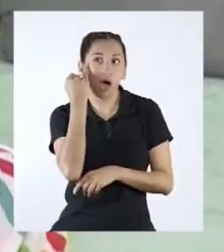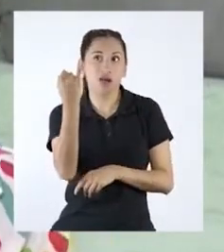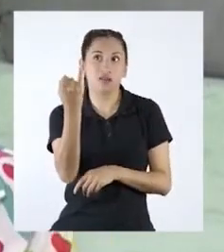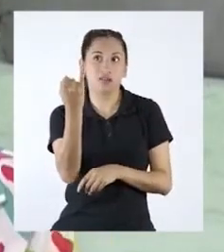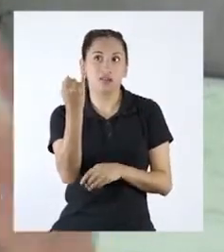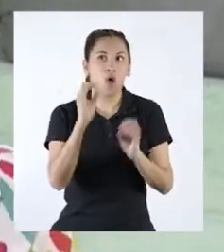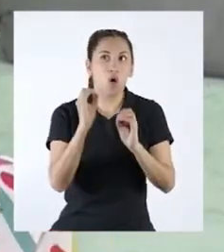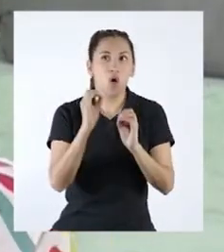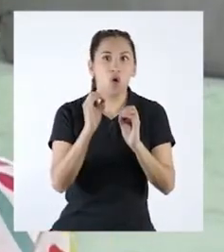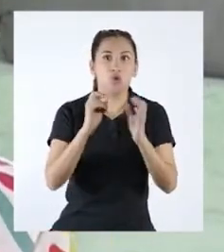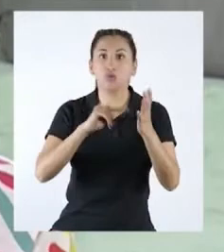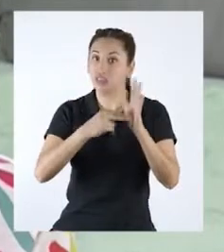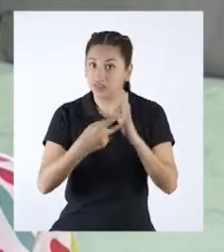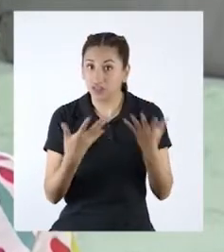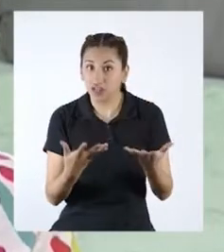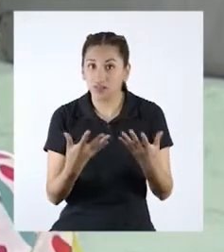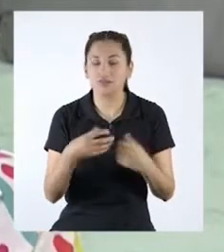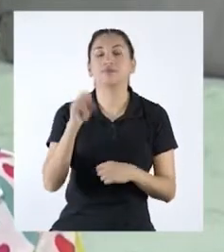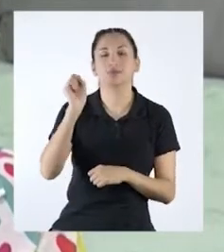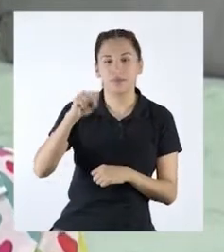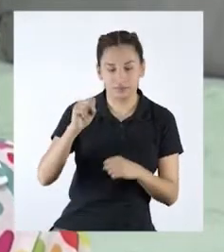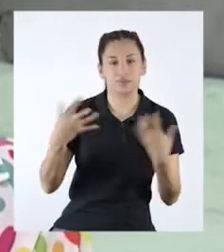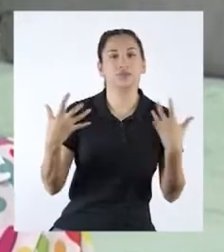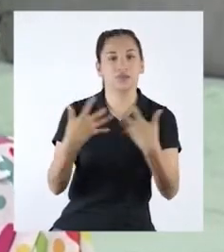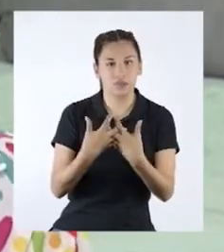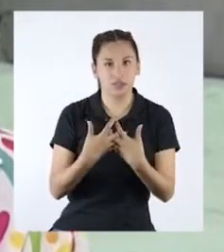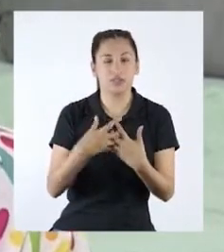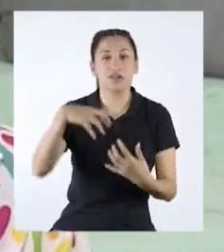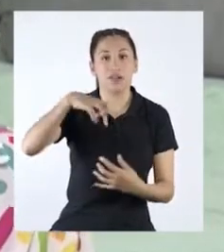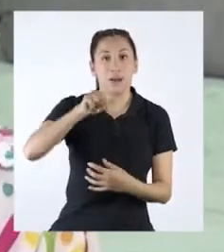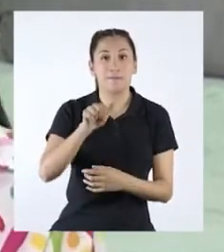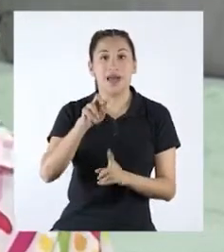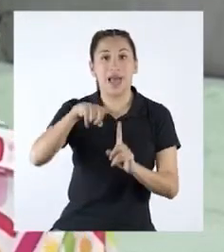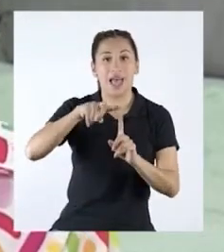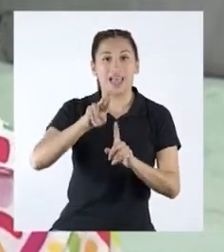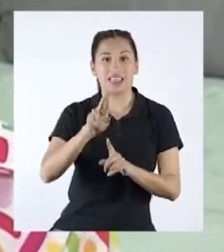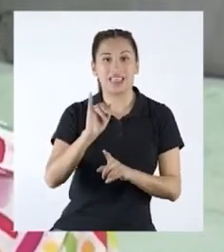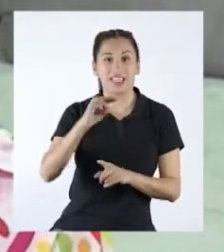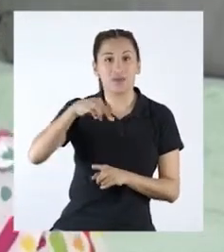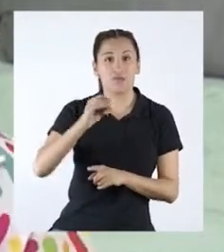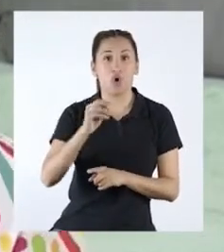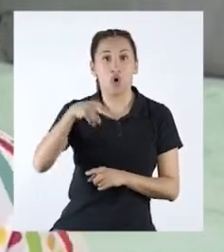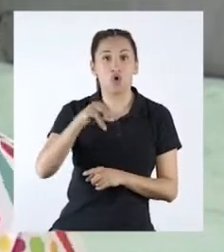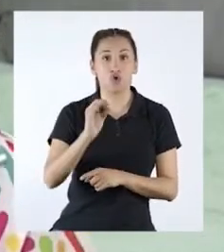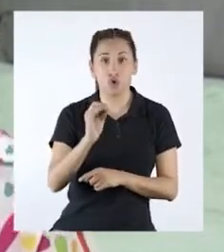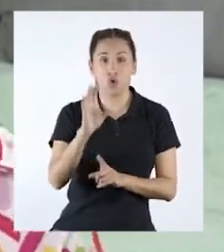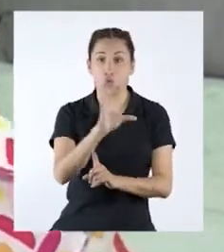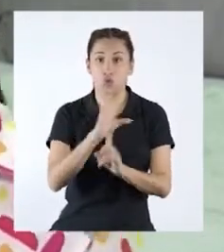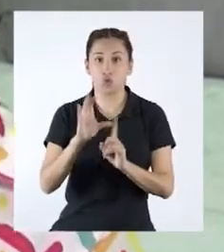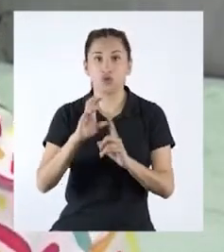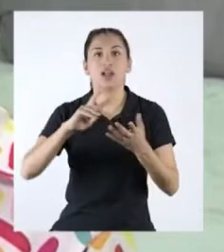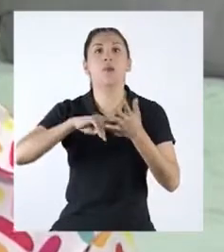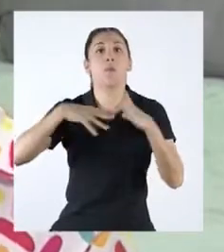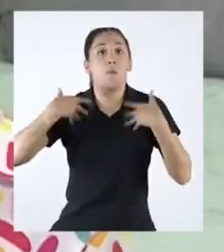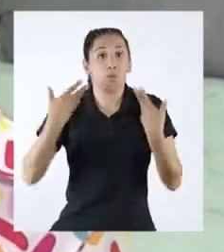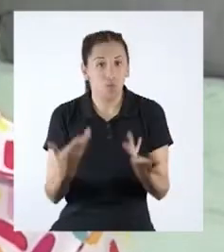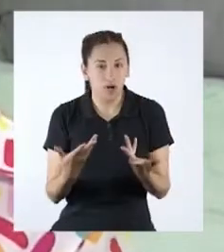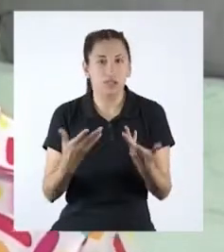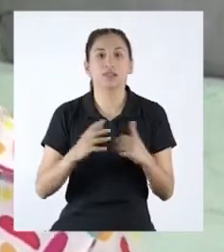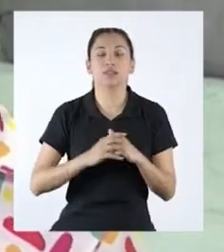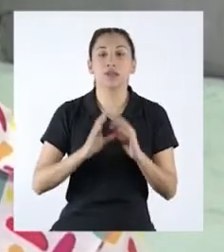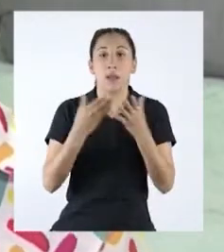una idea o concepto. Es correcto. Los patrimonios culturales pueden ser